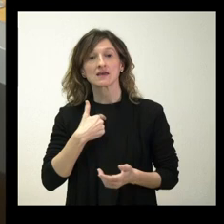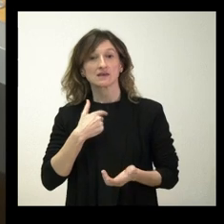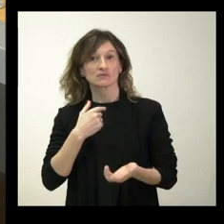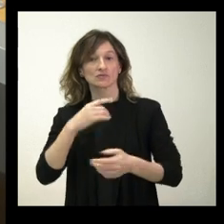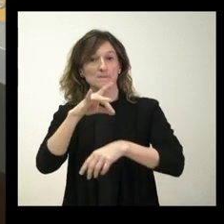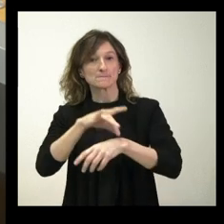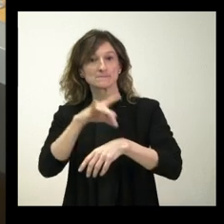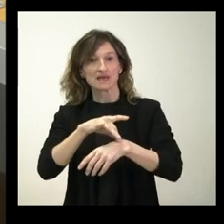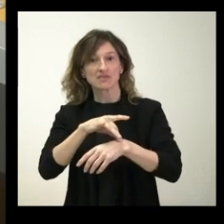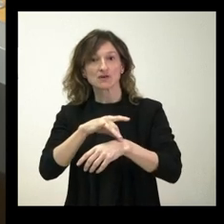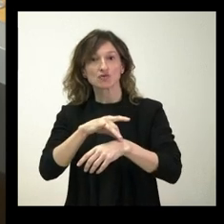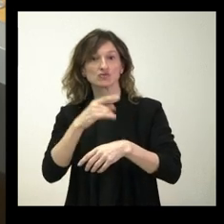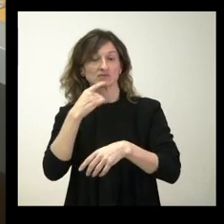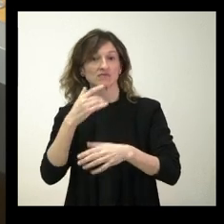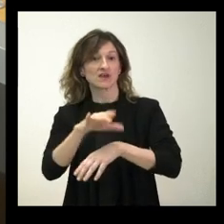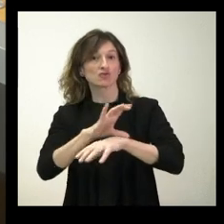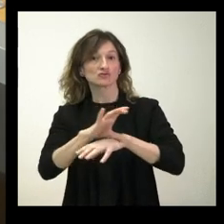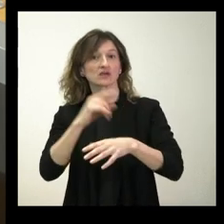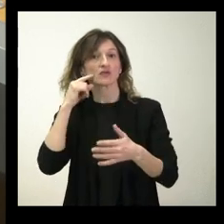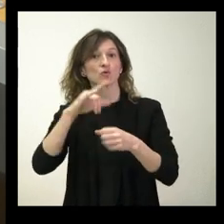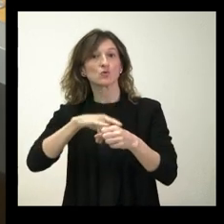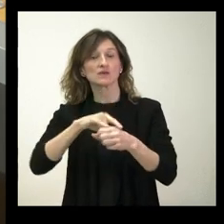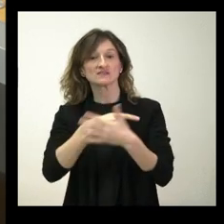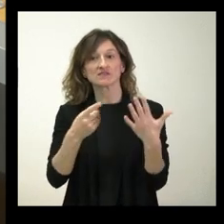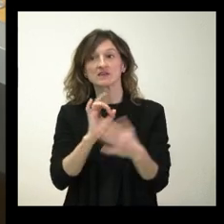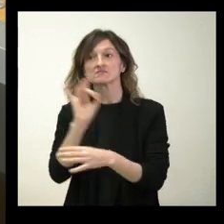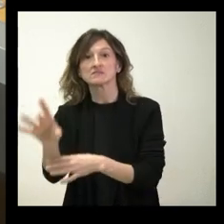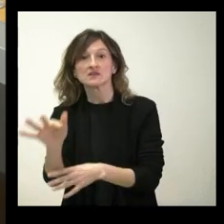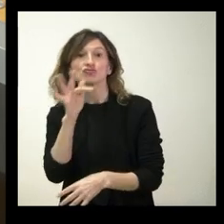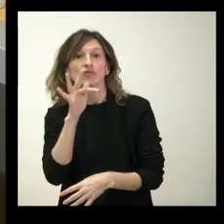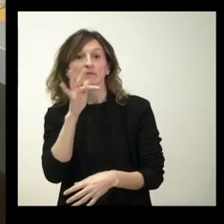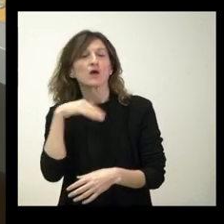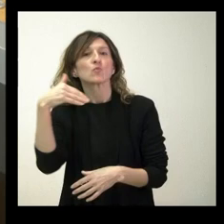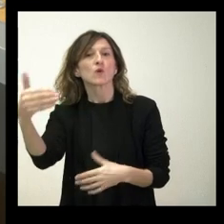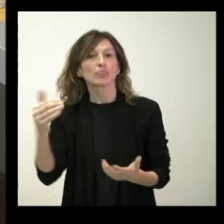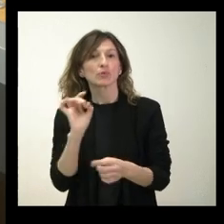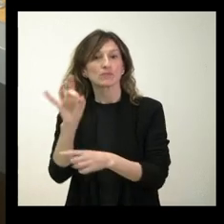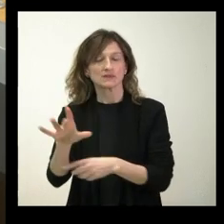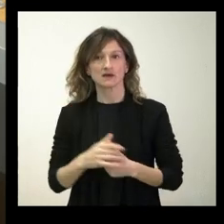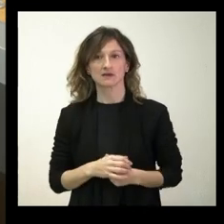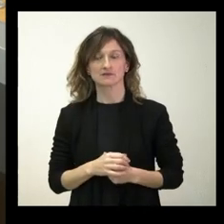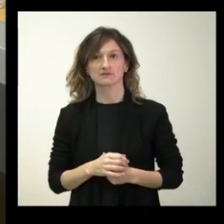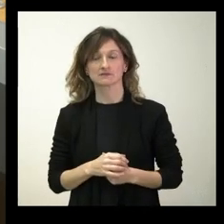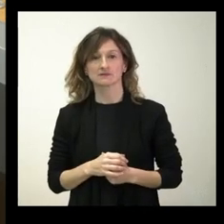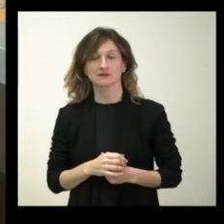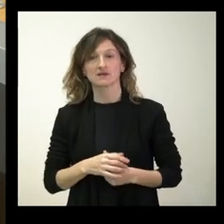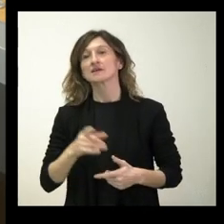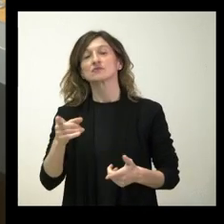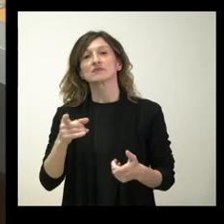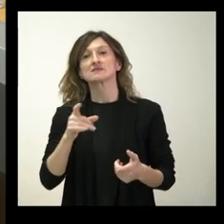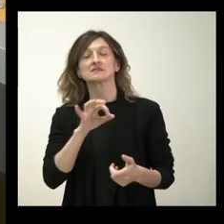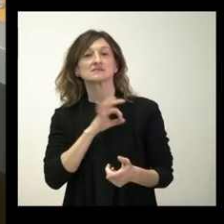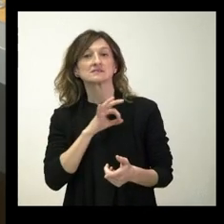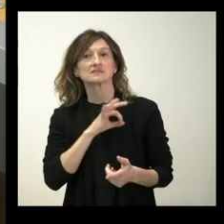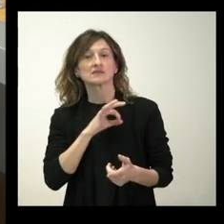médicos que el consejero dijo que iba a enviar el lunes 16 y que no ha enviado aún? En el caso de que el señor Jorge Buxade no tenga razón y